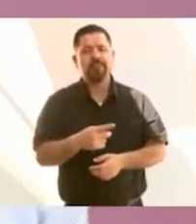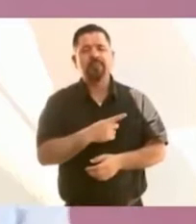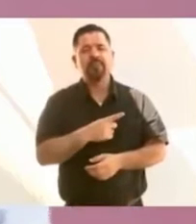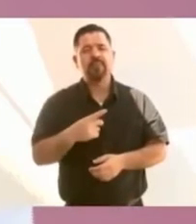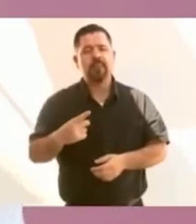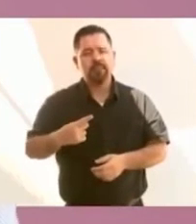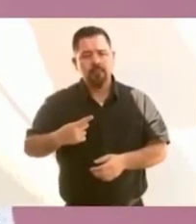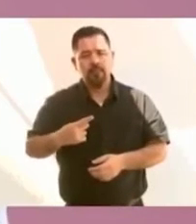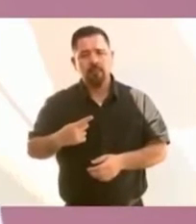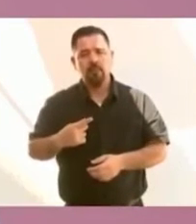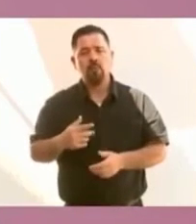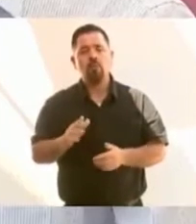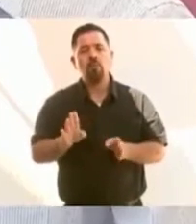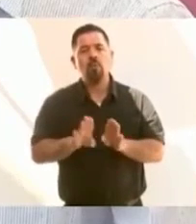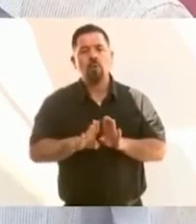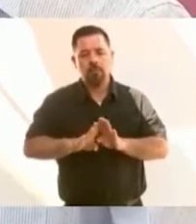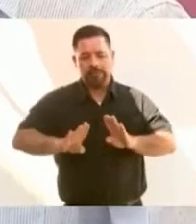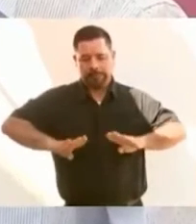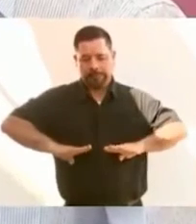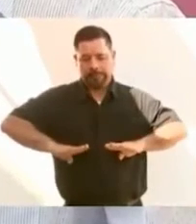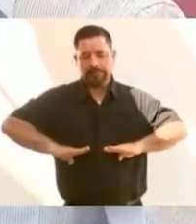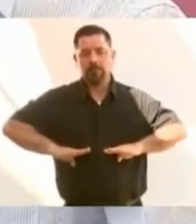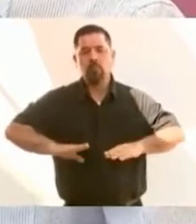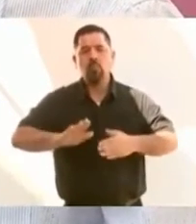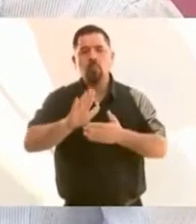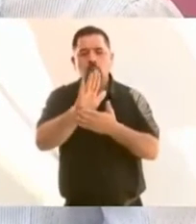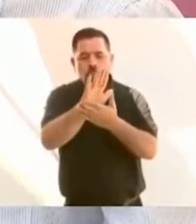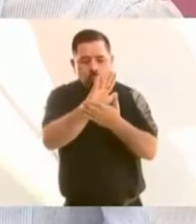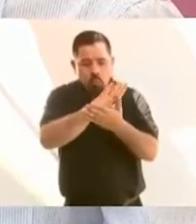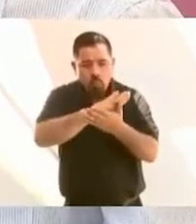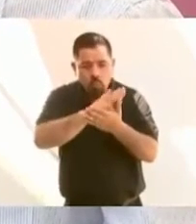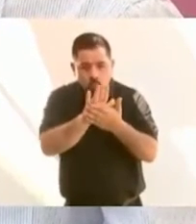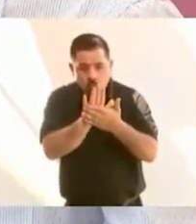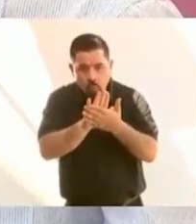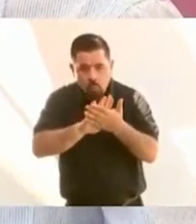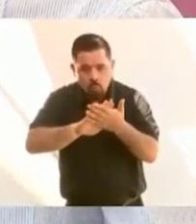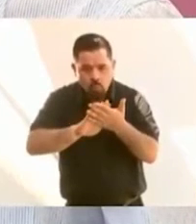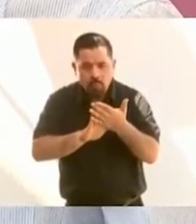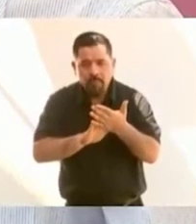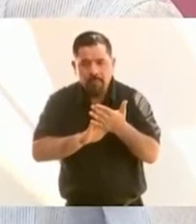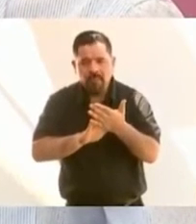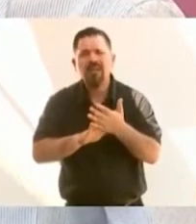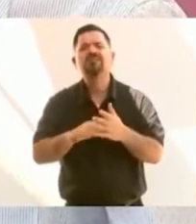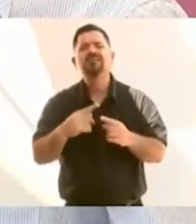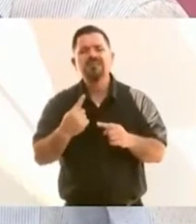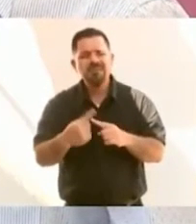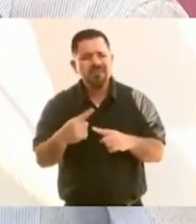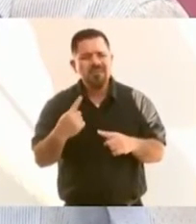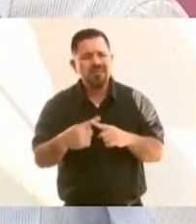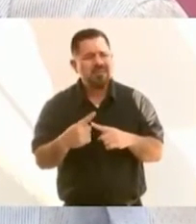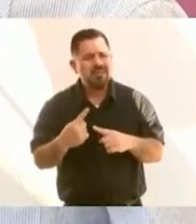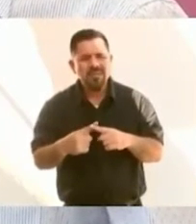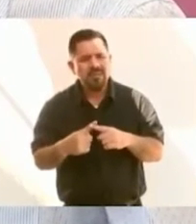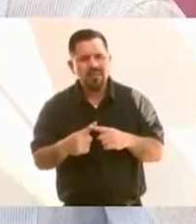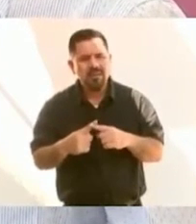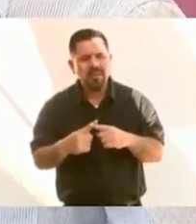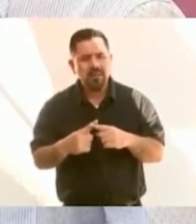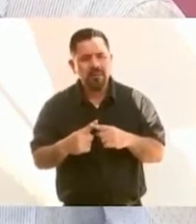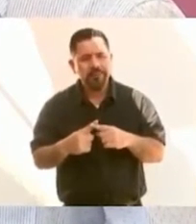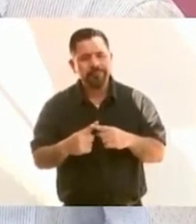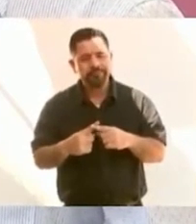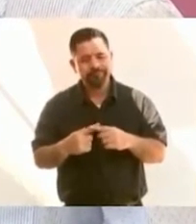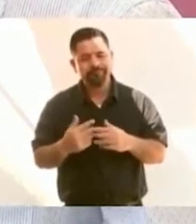humildad de quienes actuaron